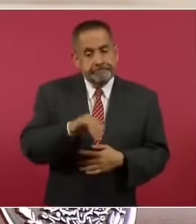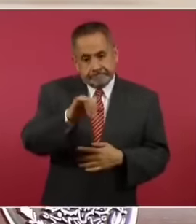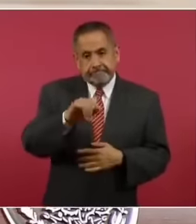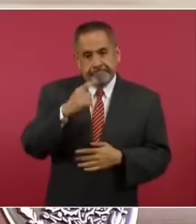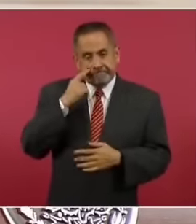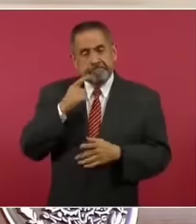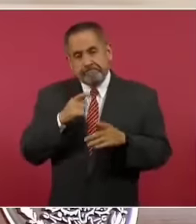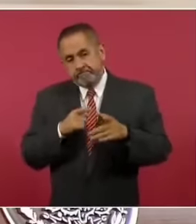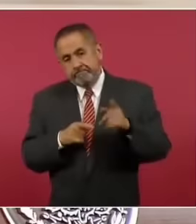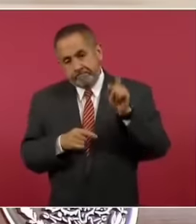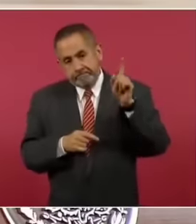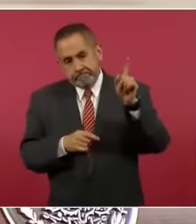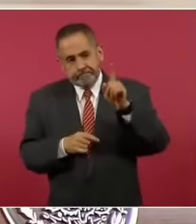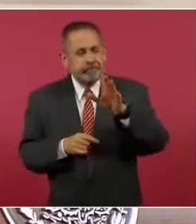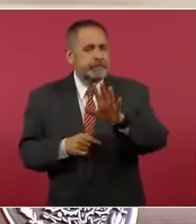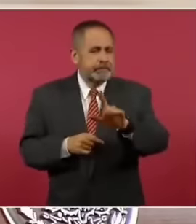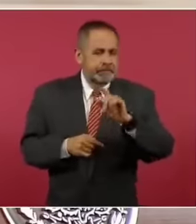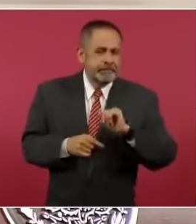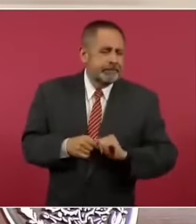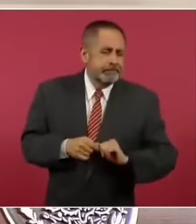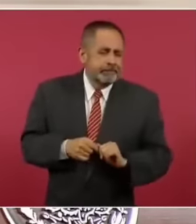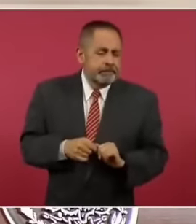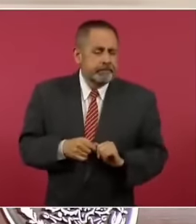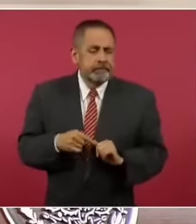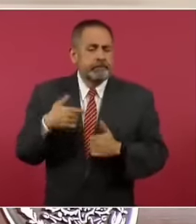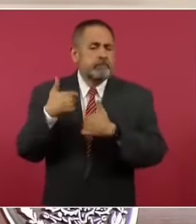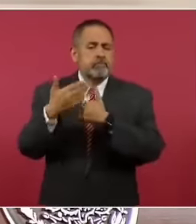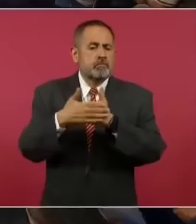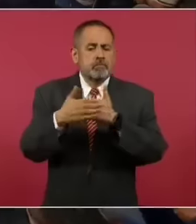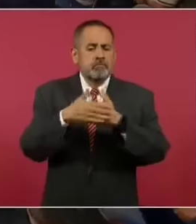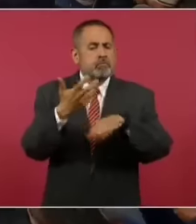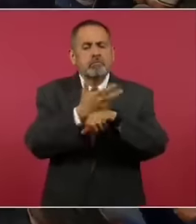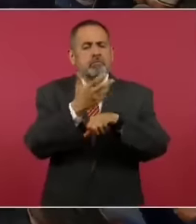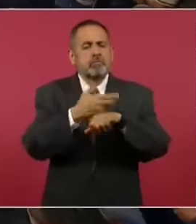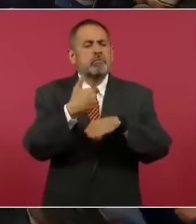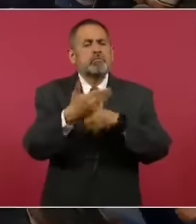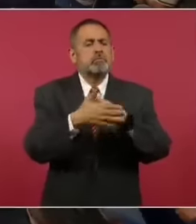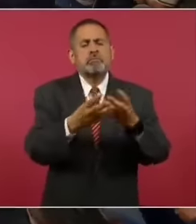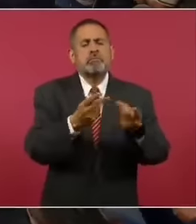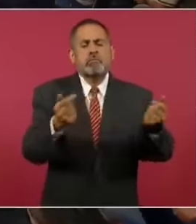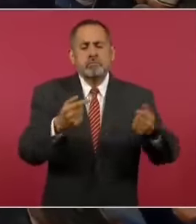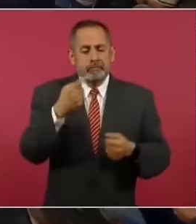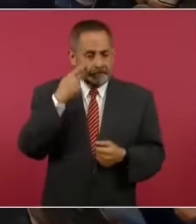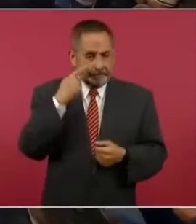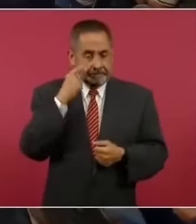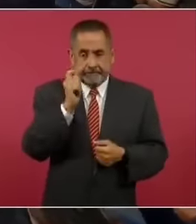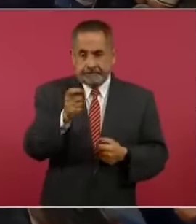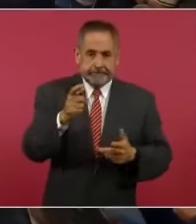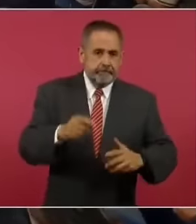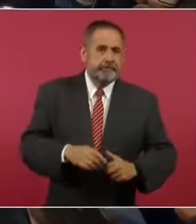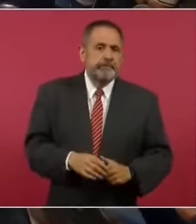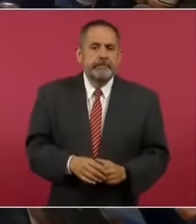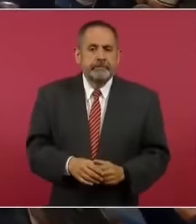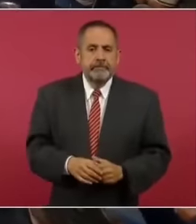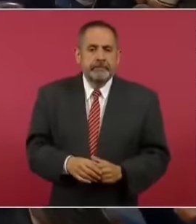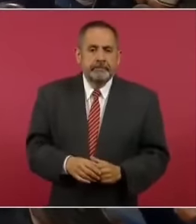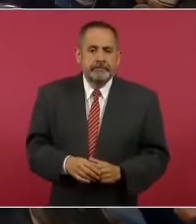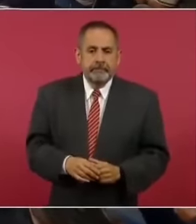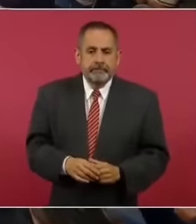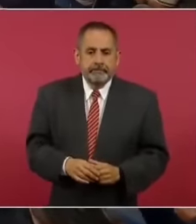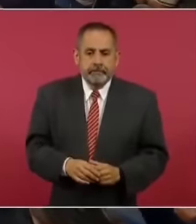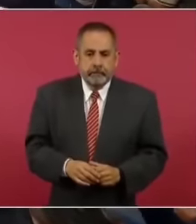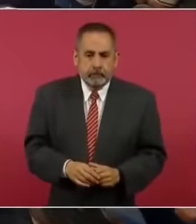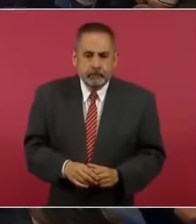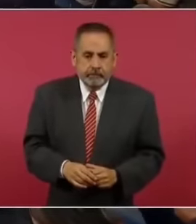especial, pero se va a superar en Estados Unidos, ayuda mucho el que